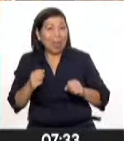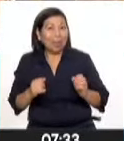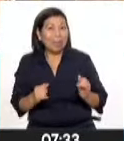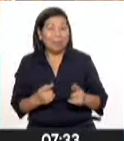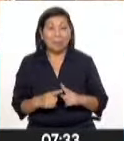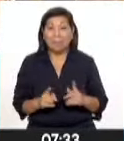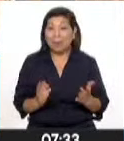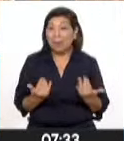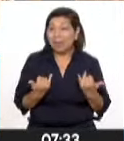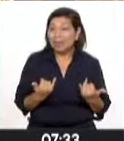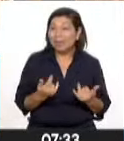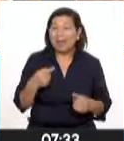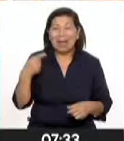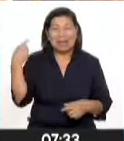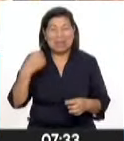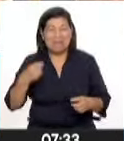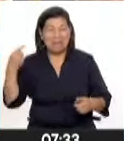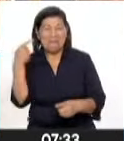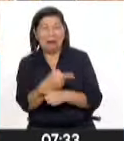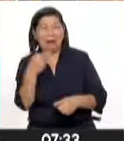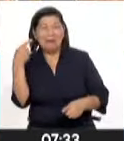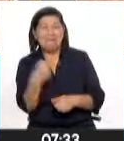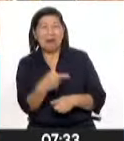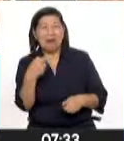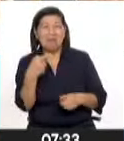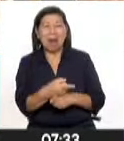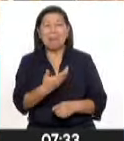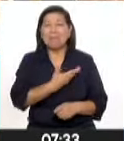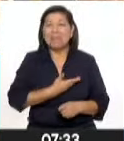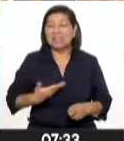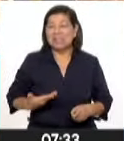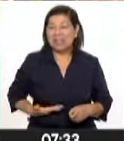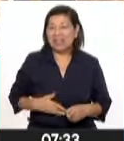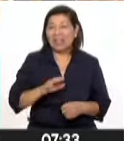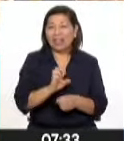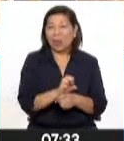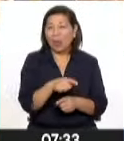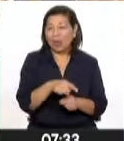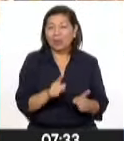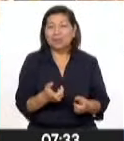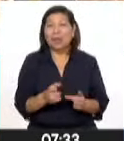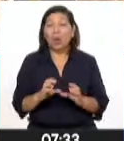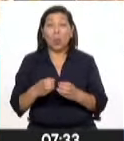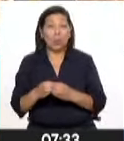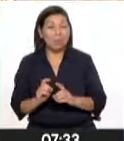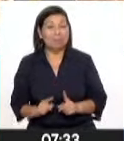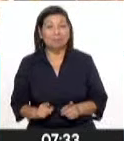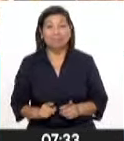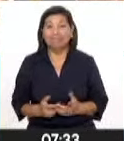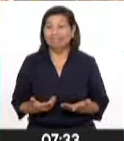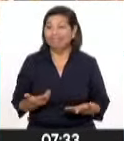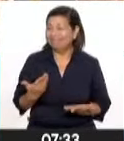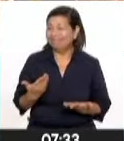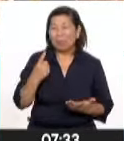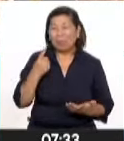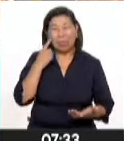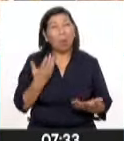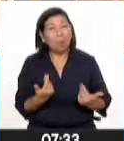y esta es una acusación que realmente tiene una serie de visos de un